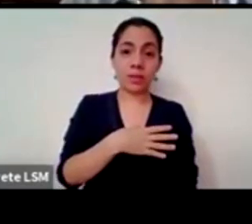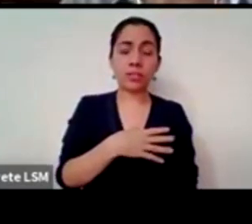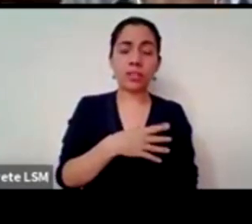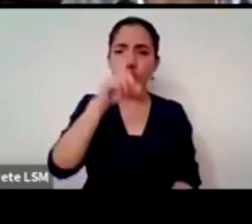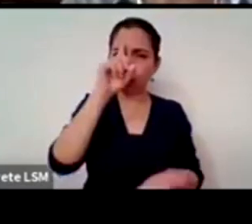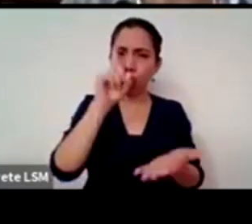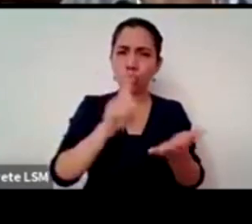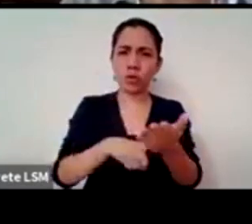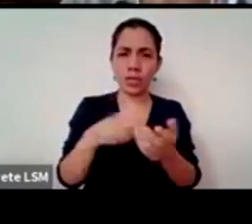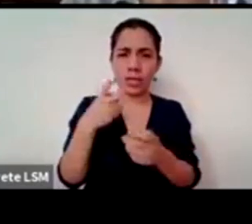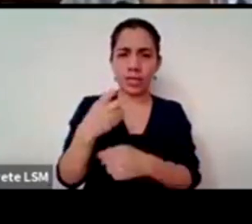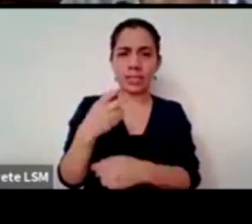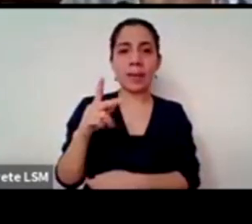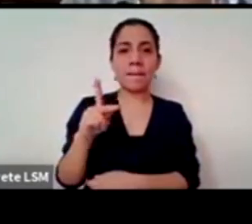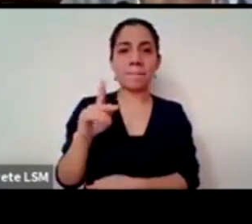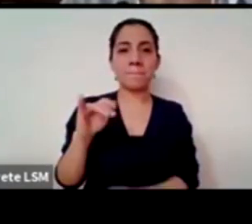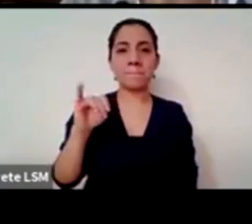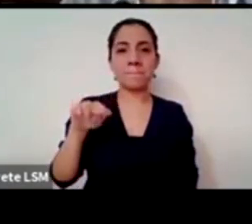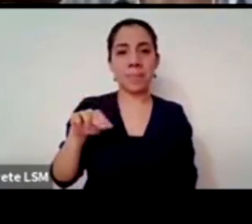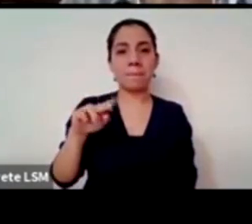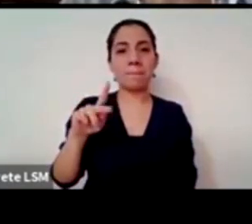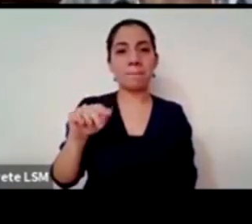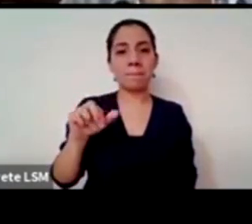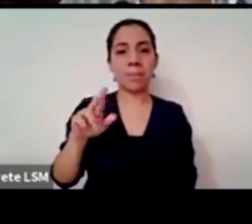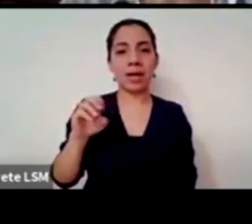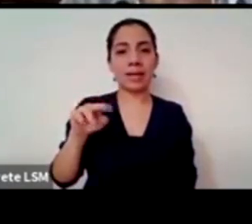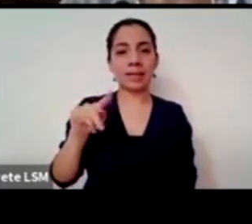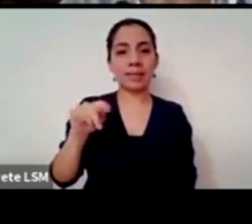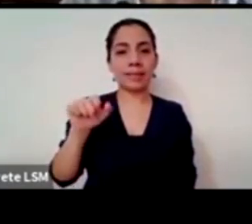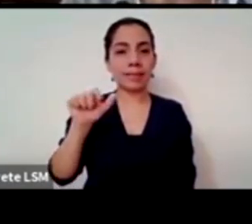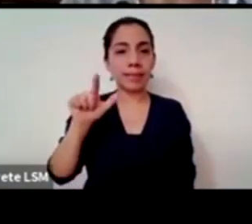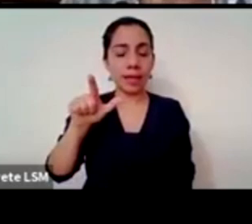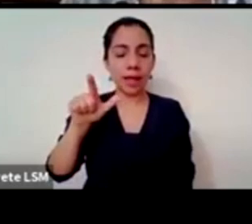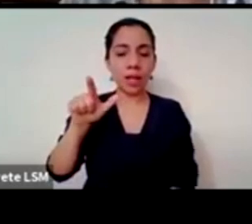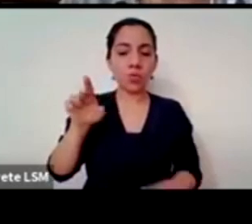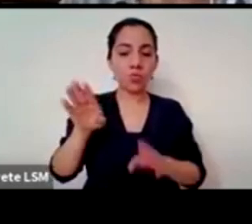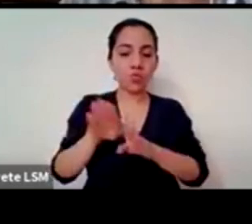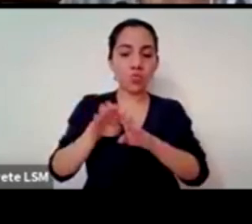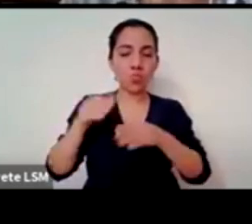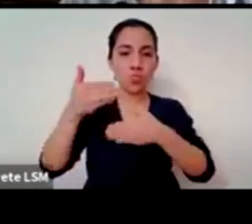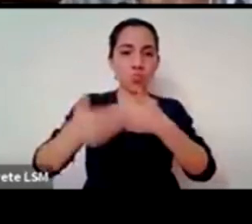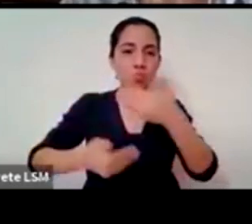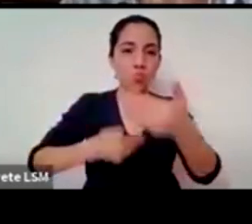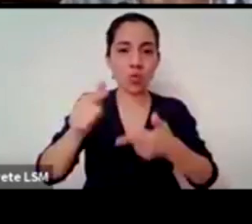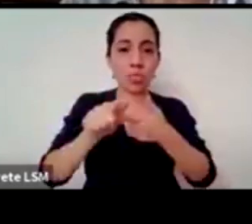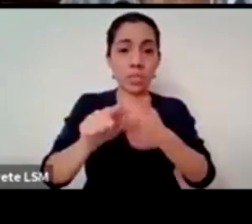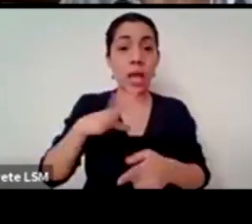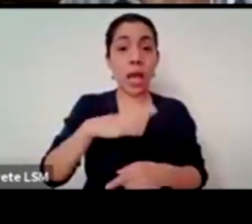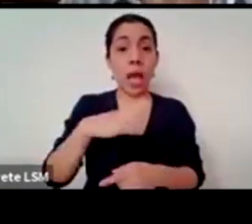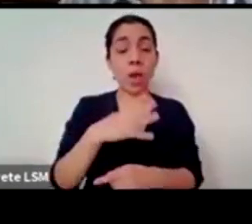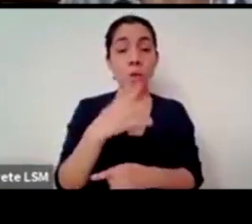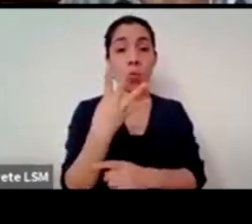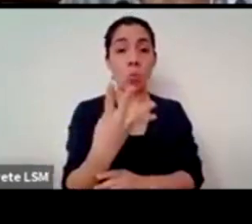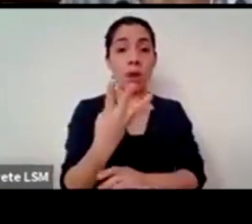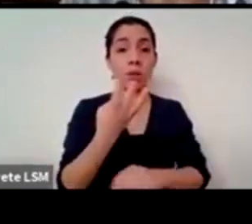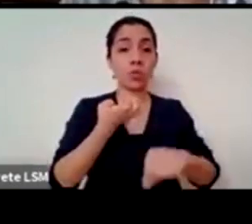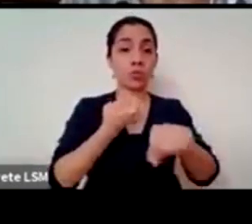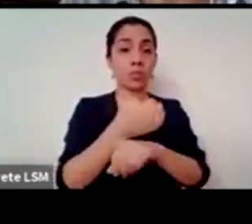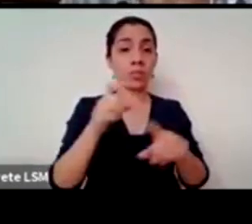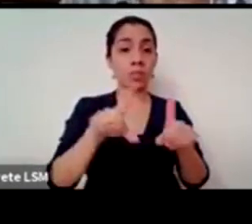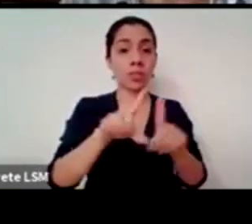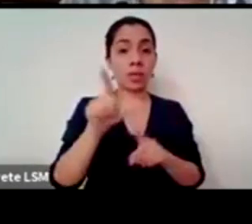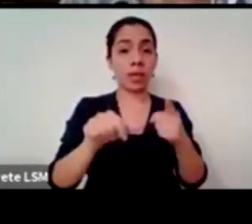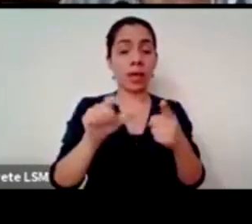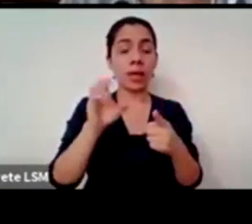fin parental es un tema muy grave que ha avanzado está avanzando en el país hay cuatro estados de la república yo tome nota aquí son